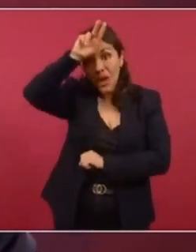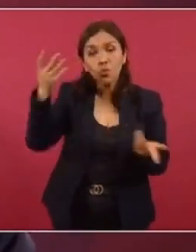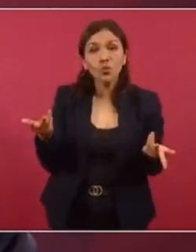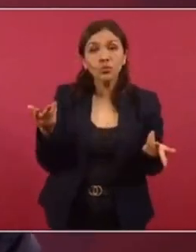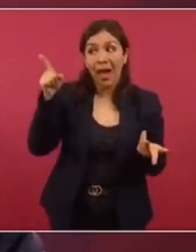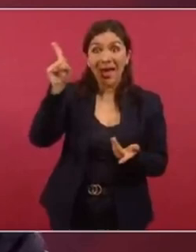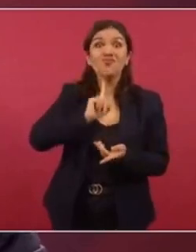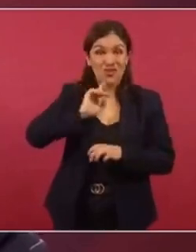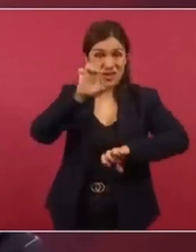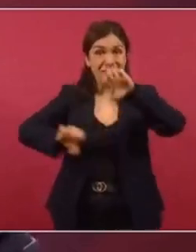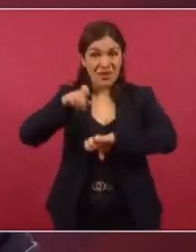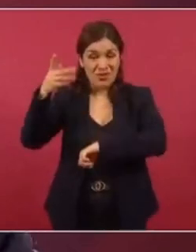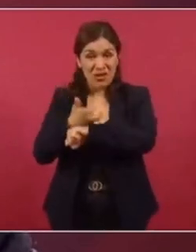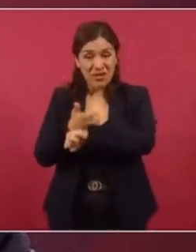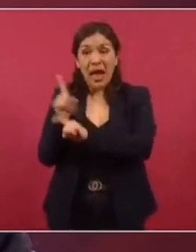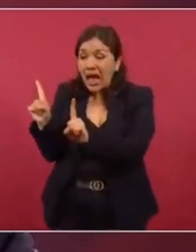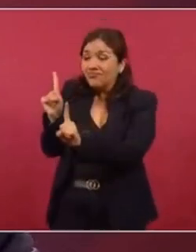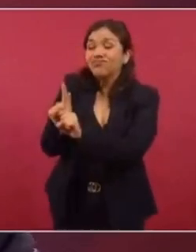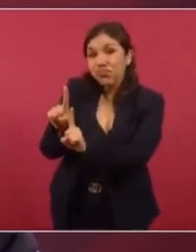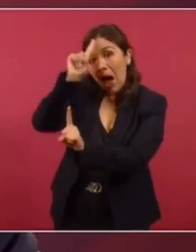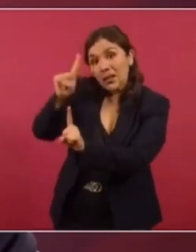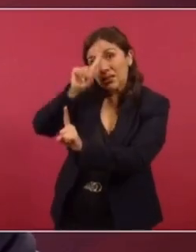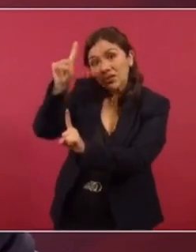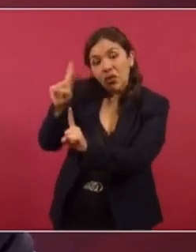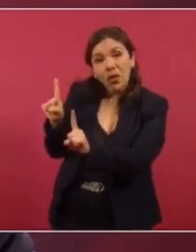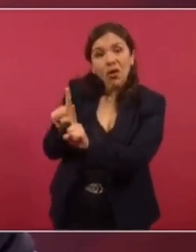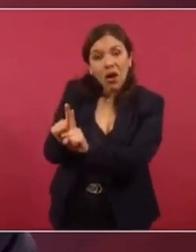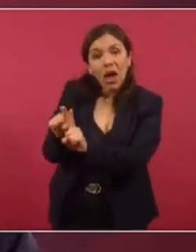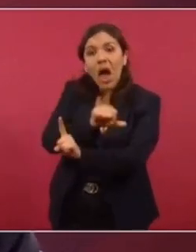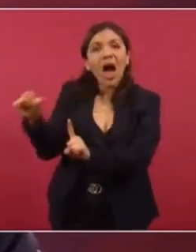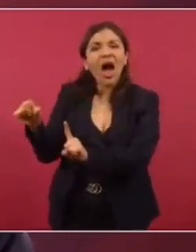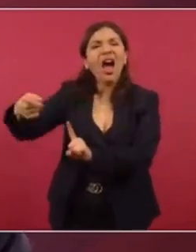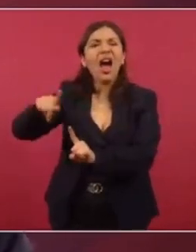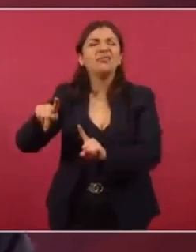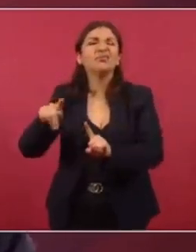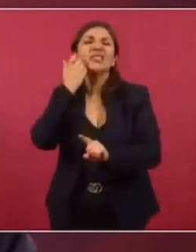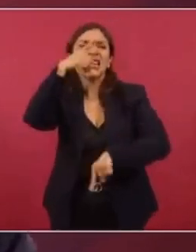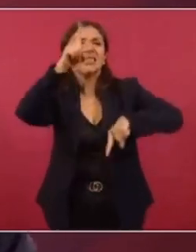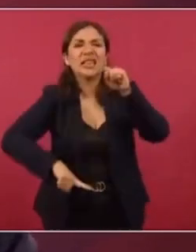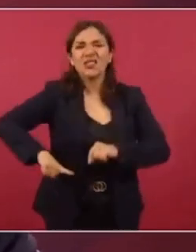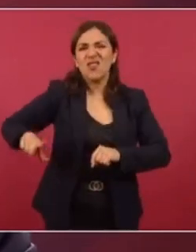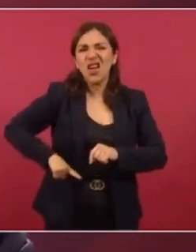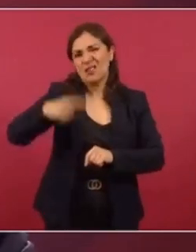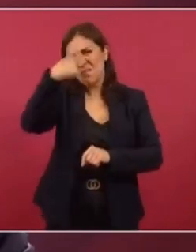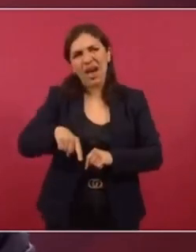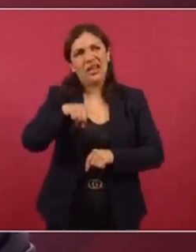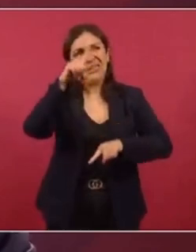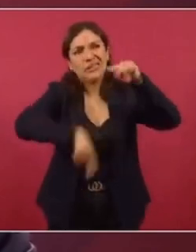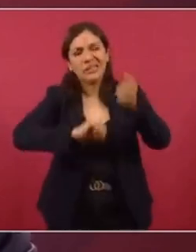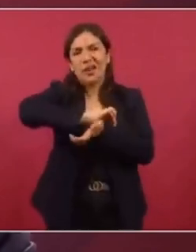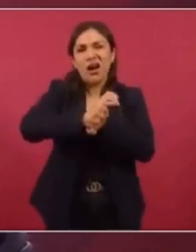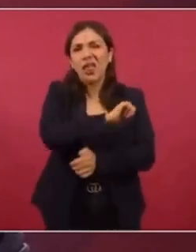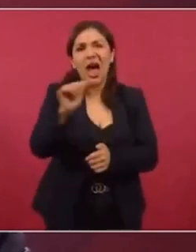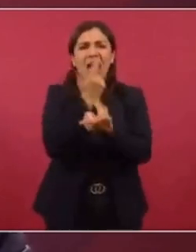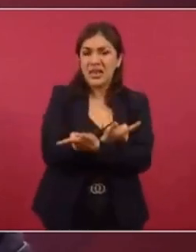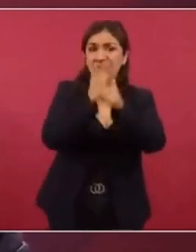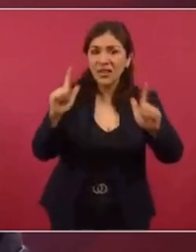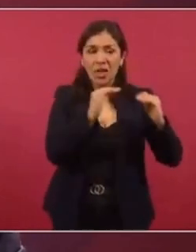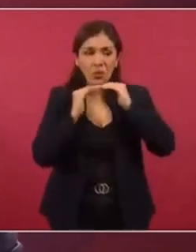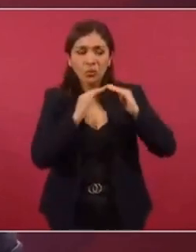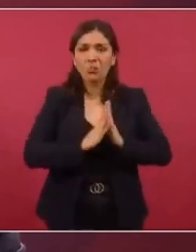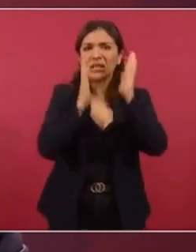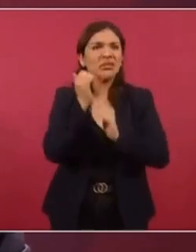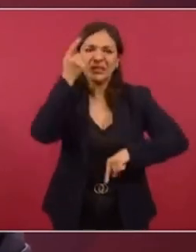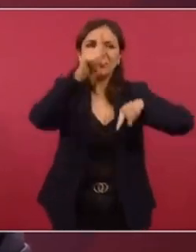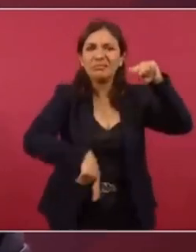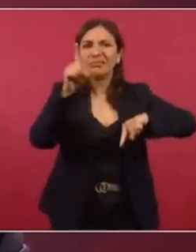donde ahí la embajadora de Estados Unidos es la asesora de los golpistas que pisotearon las libertades y la democracia